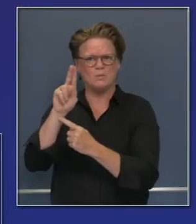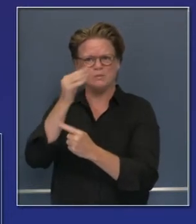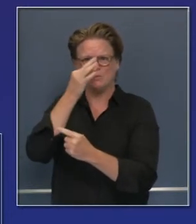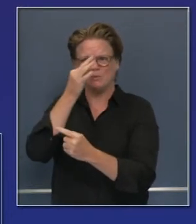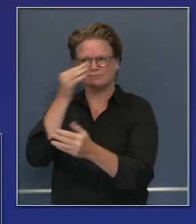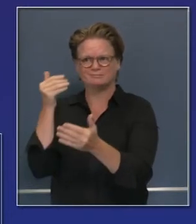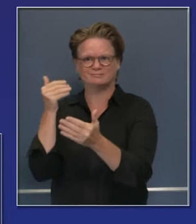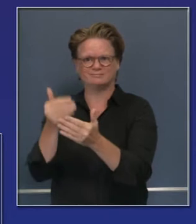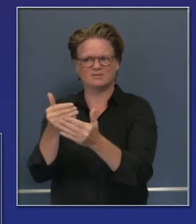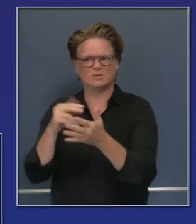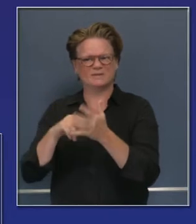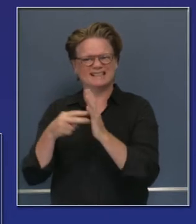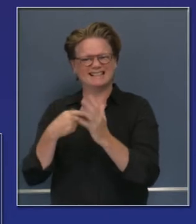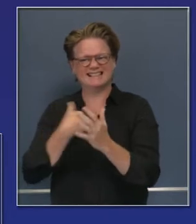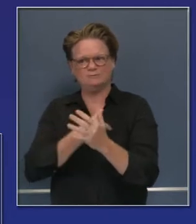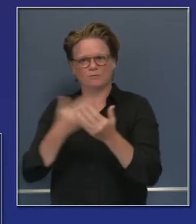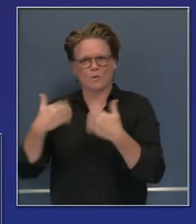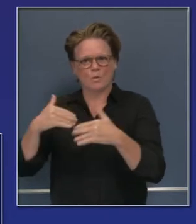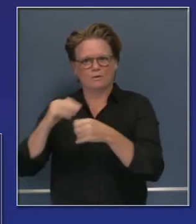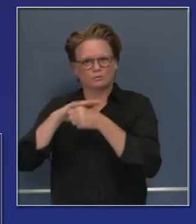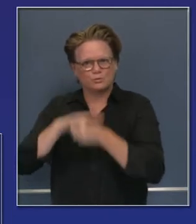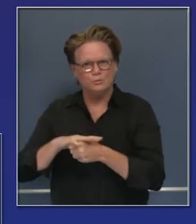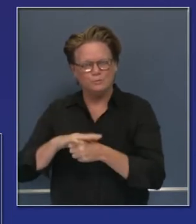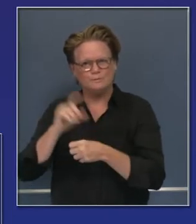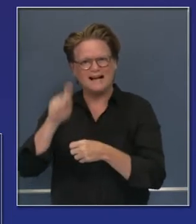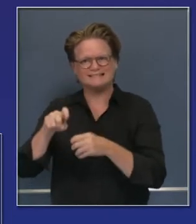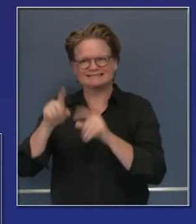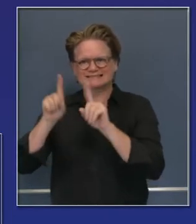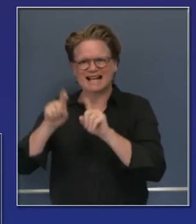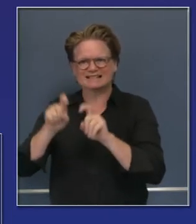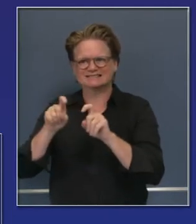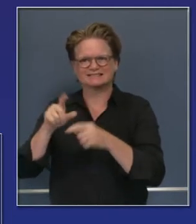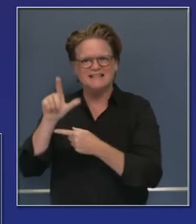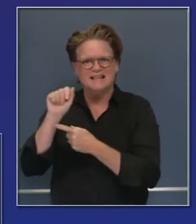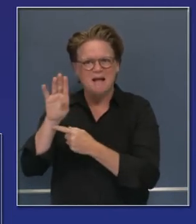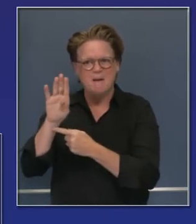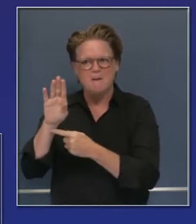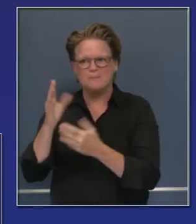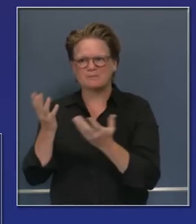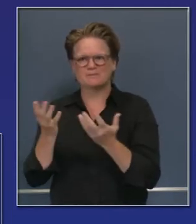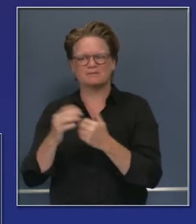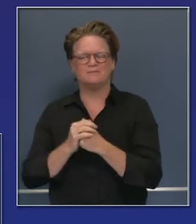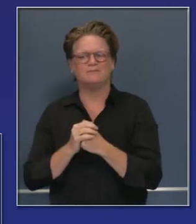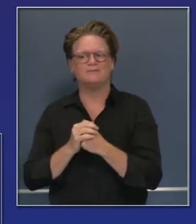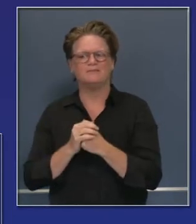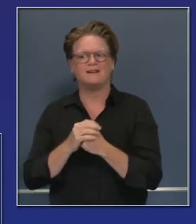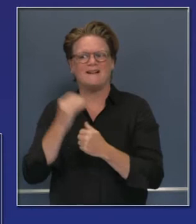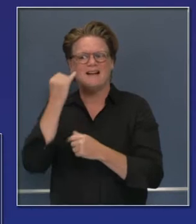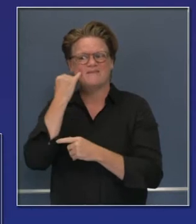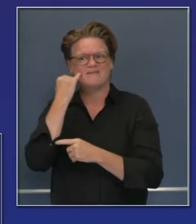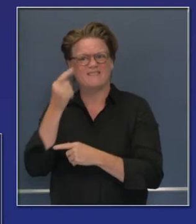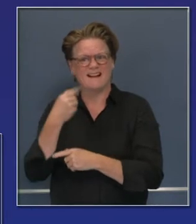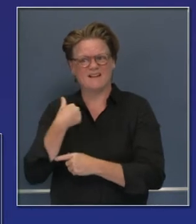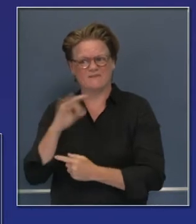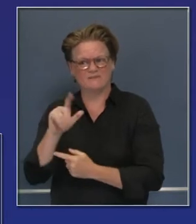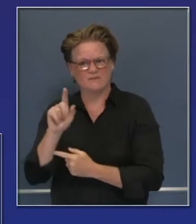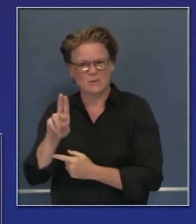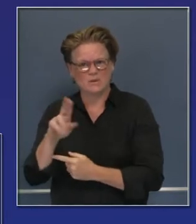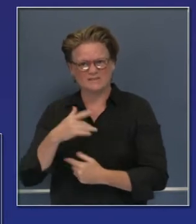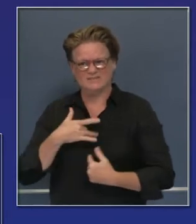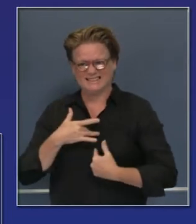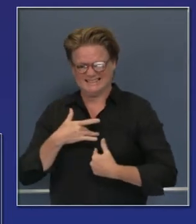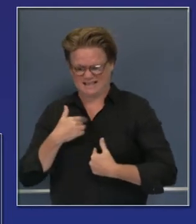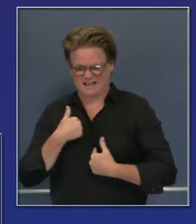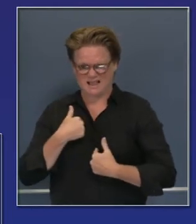Eso le pone un estrés muy grande y esfuerzos muy grandes a las pruebas para la gente que tiene síntomas parecidos